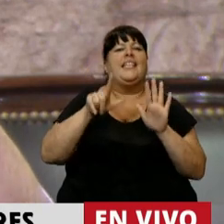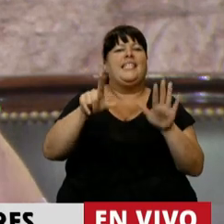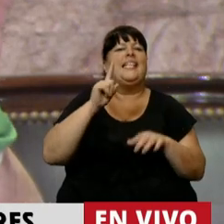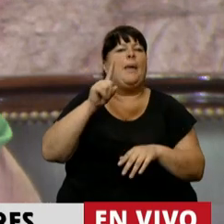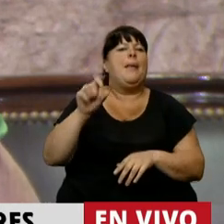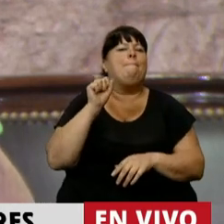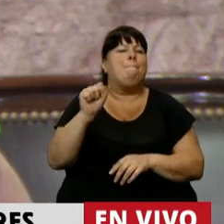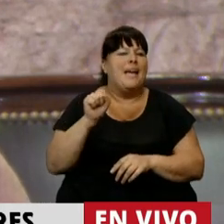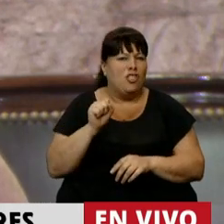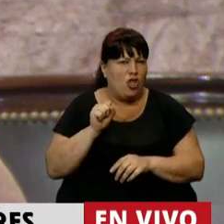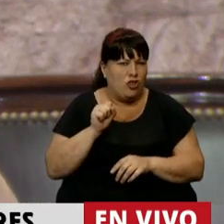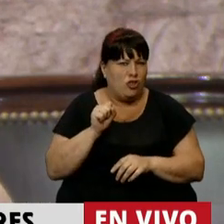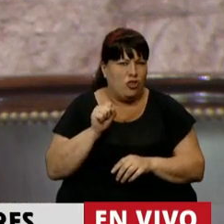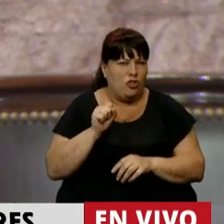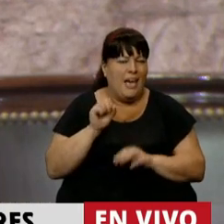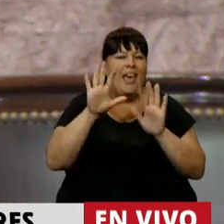.000 pesos,